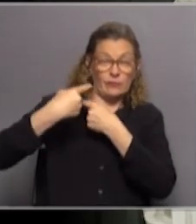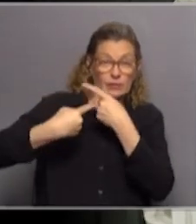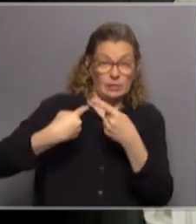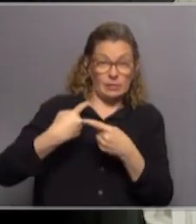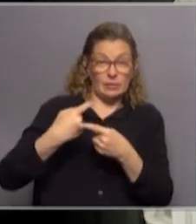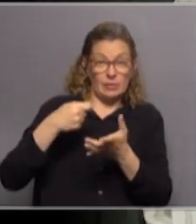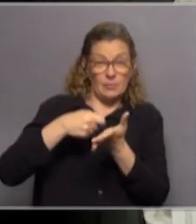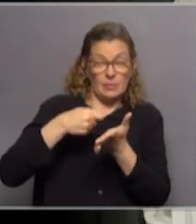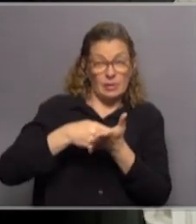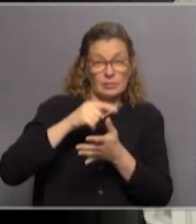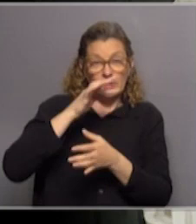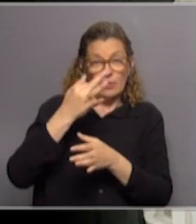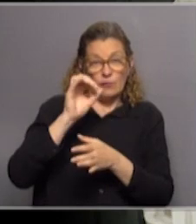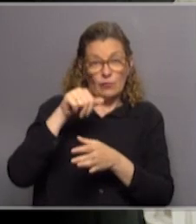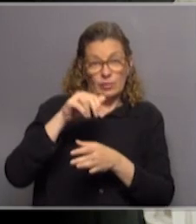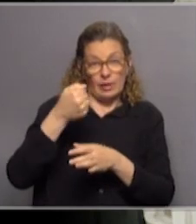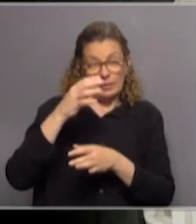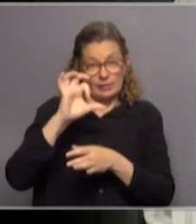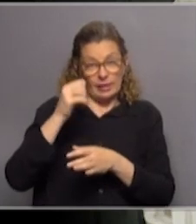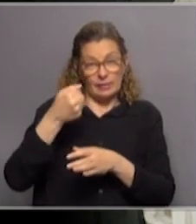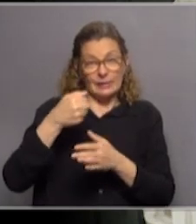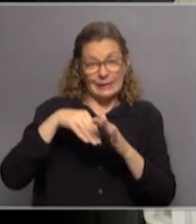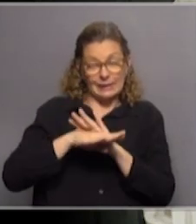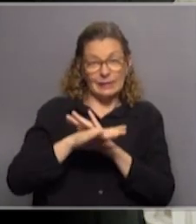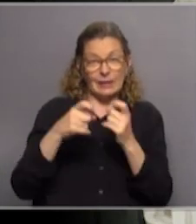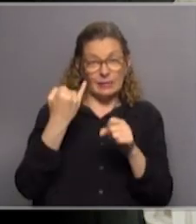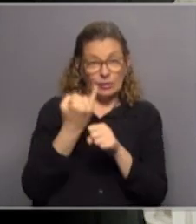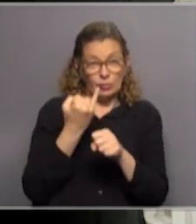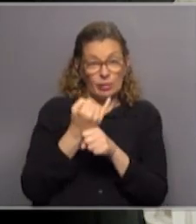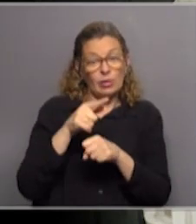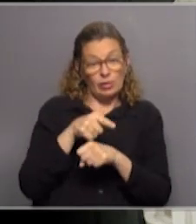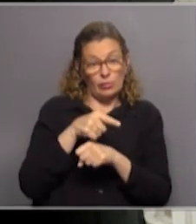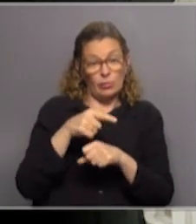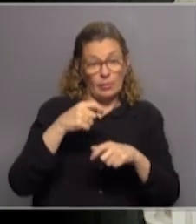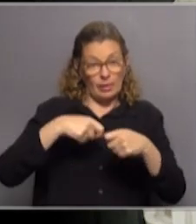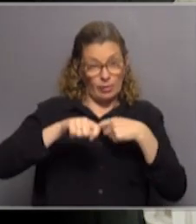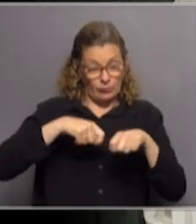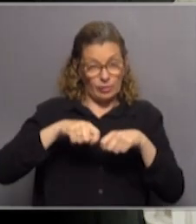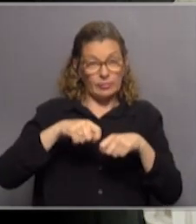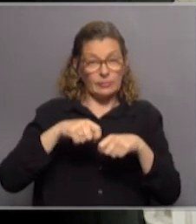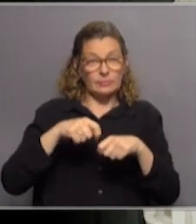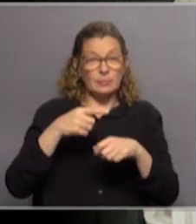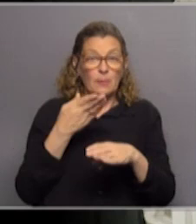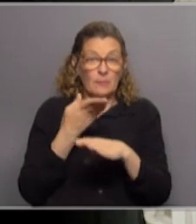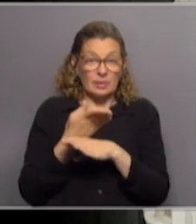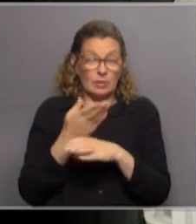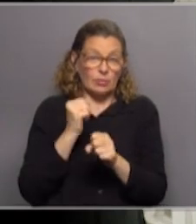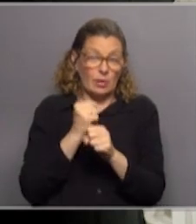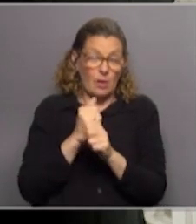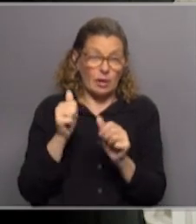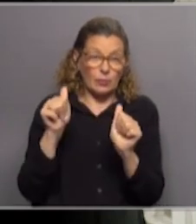la plata FONASA que ingresa a la institución. Entonces se va a respetar ese convenio, pidieron trabajar juntos,